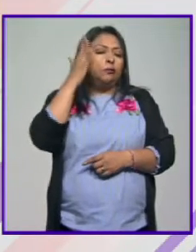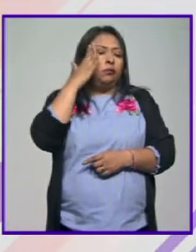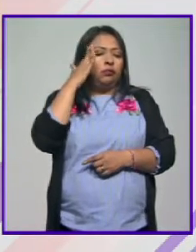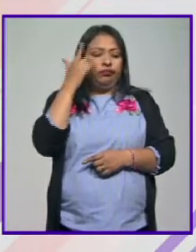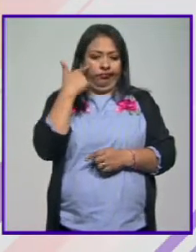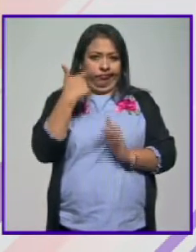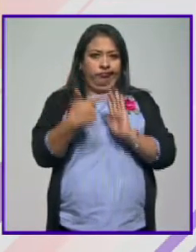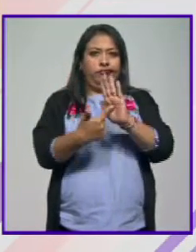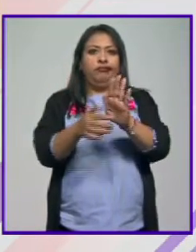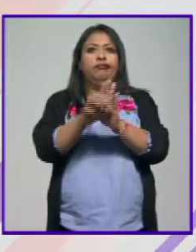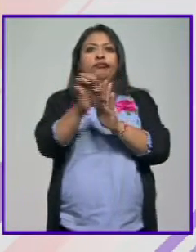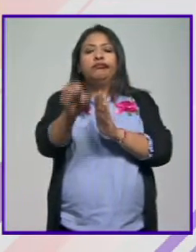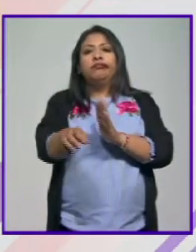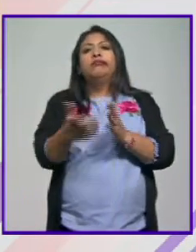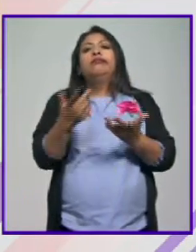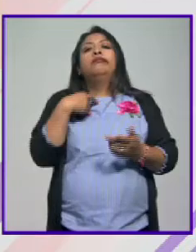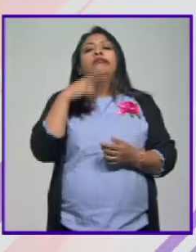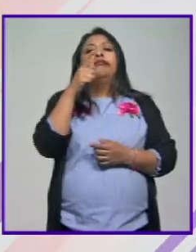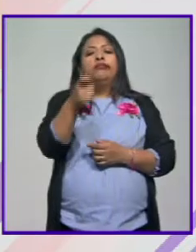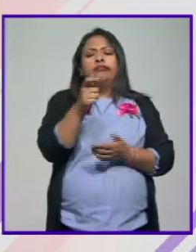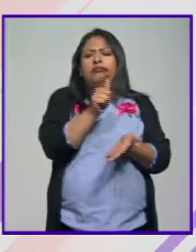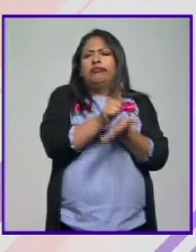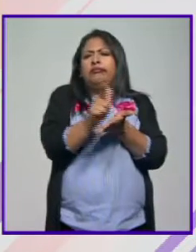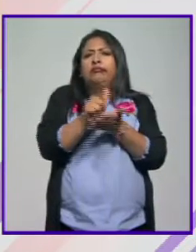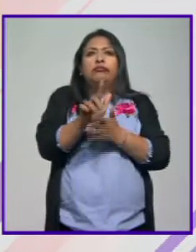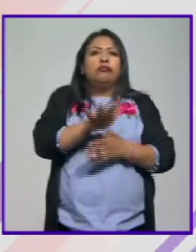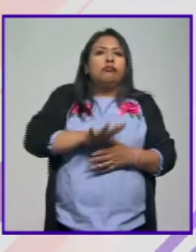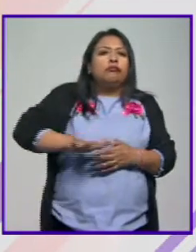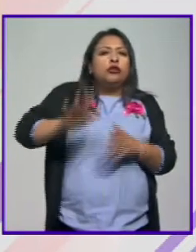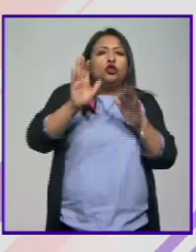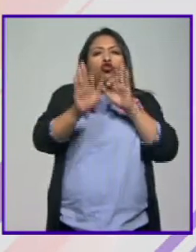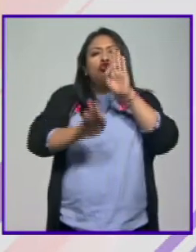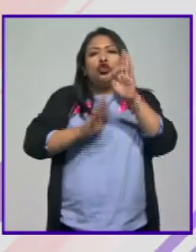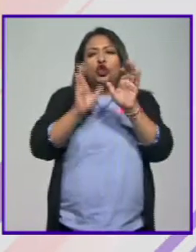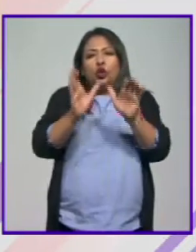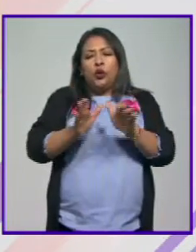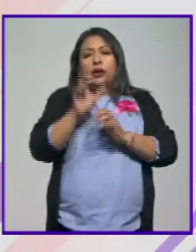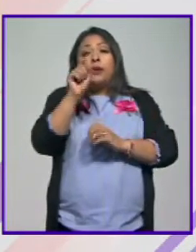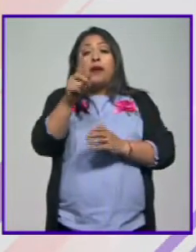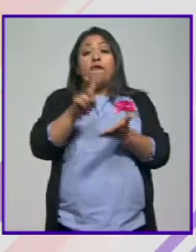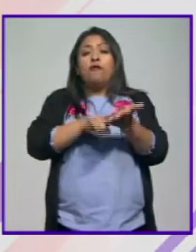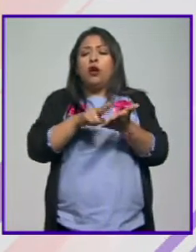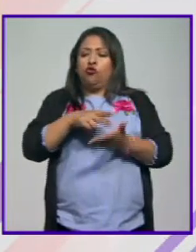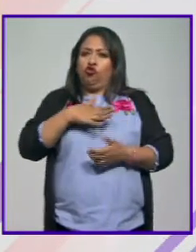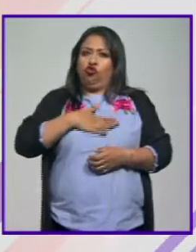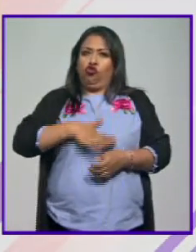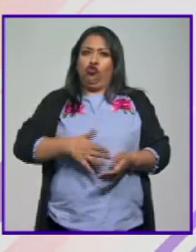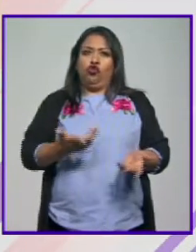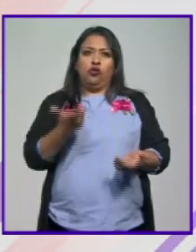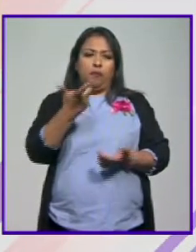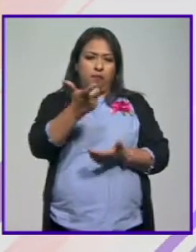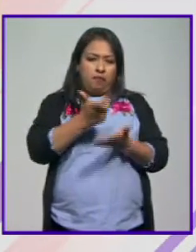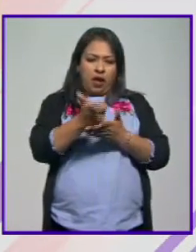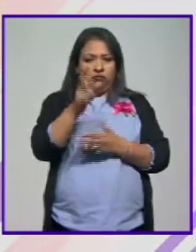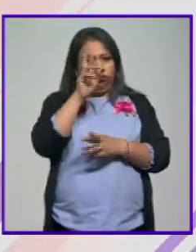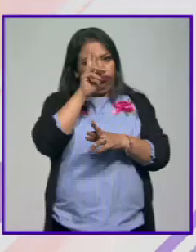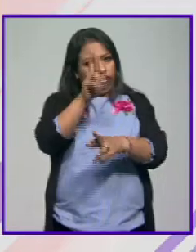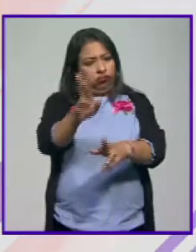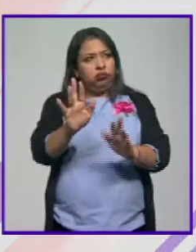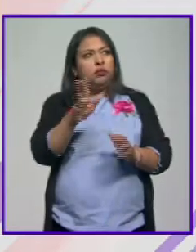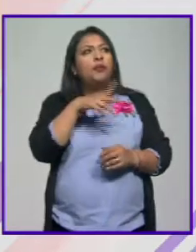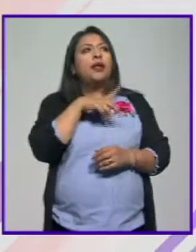están poniendo el ejemplo en cuanto a lo que es la limpieza ambiental y por supuesto que el precio sea justo y siempre respetado